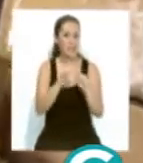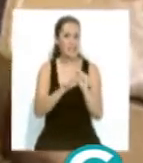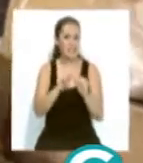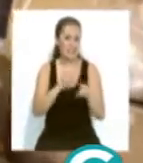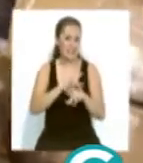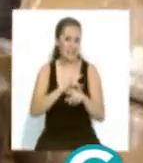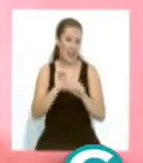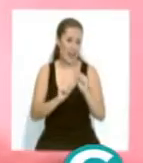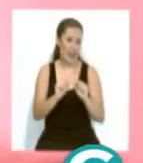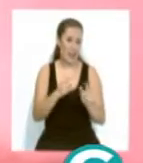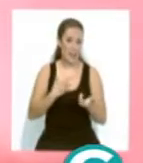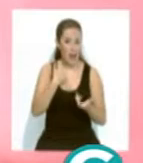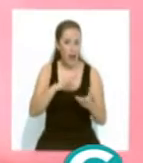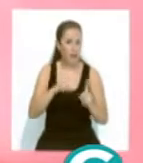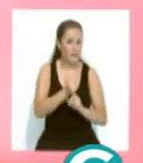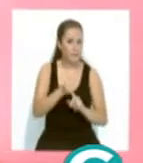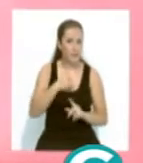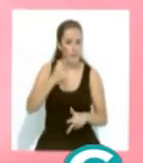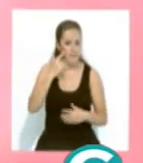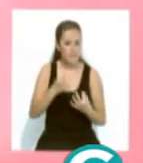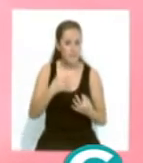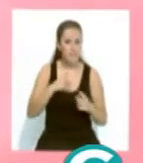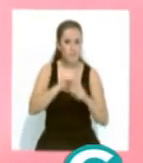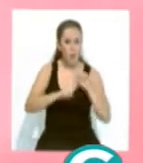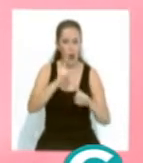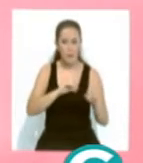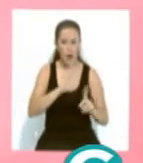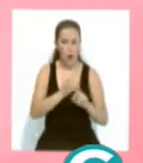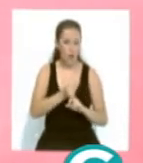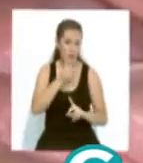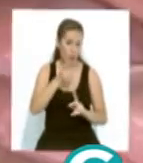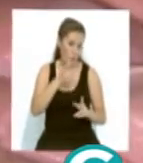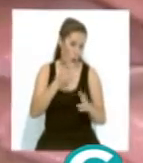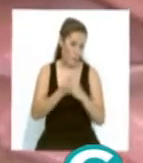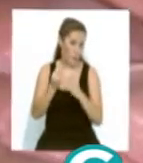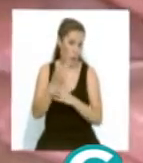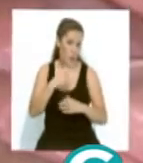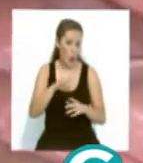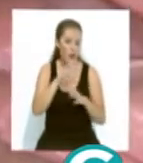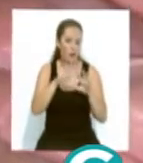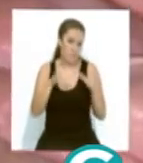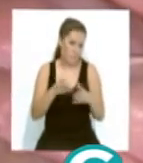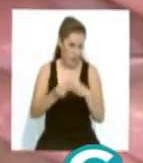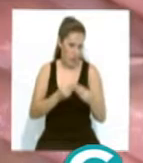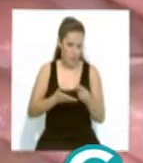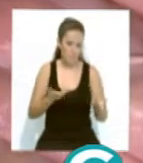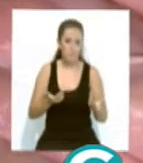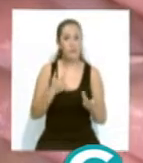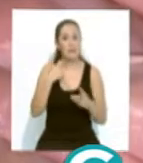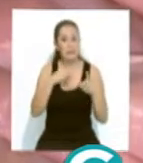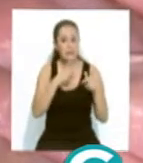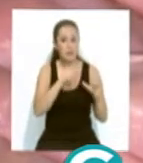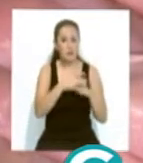vez que ya se ha detectado el origen del problema focalizado durante el proceso de producción y envasado. Los casos de